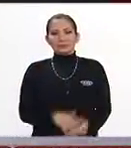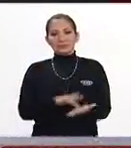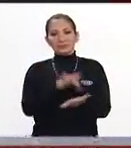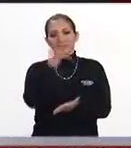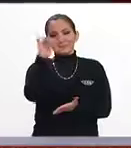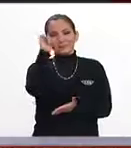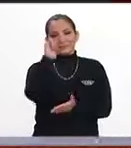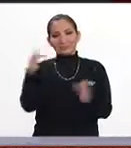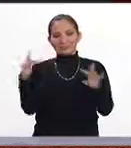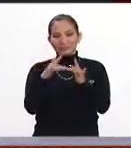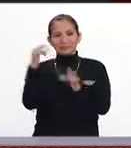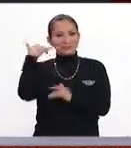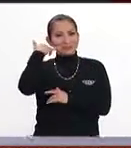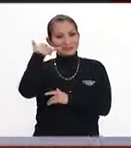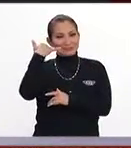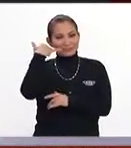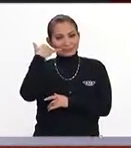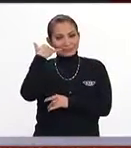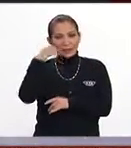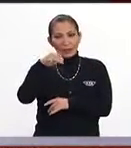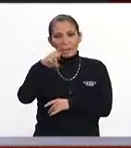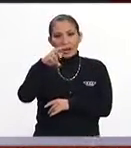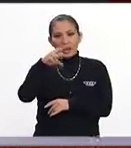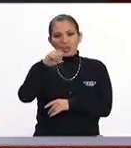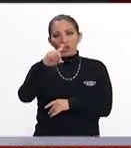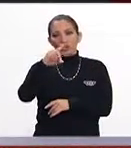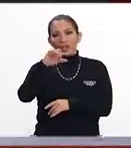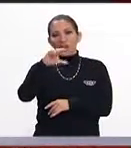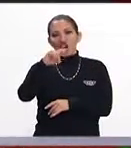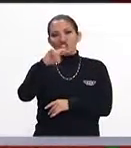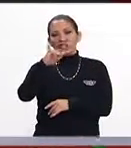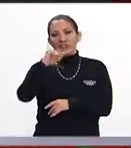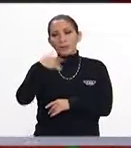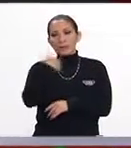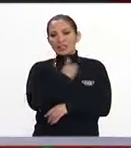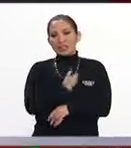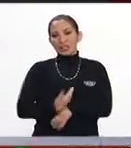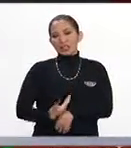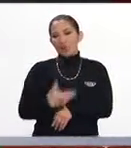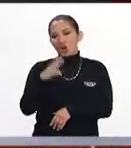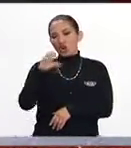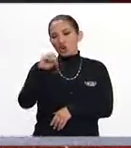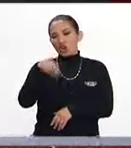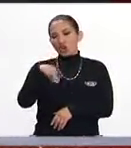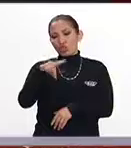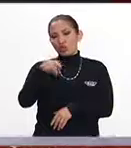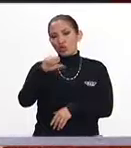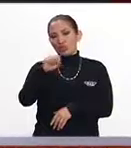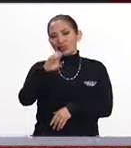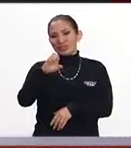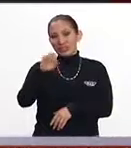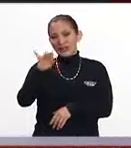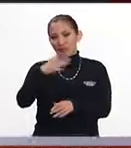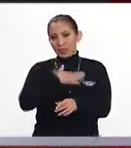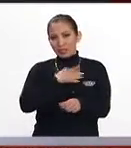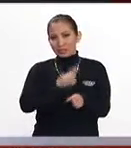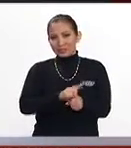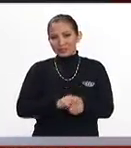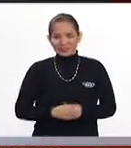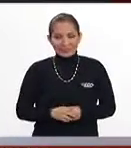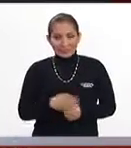Agradezco siempre que nos tome la llamada Mario Di Constanzo, presidente de la Conducef. Mario, gusto en saludarte siempre, muy buenos días.